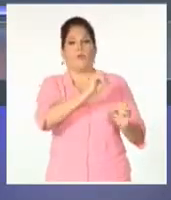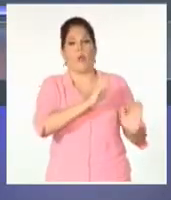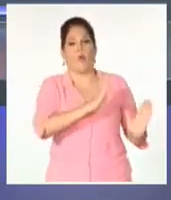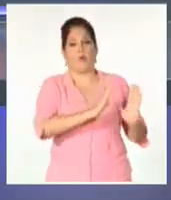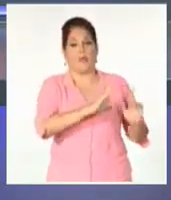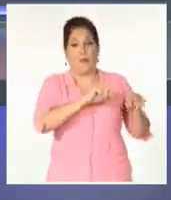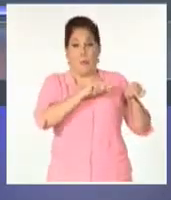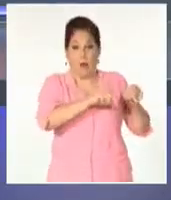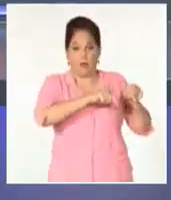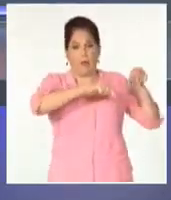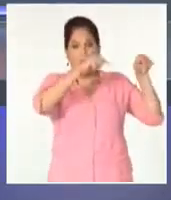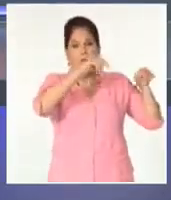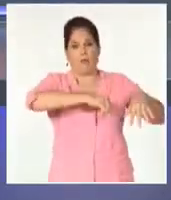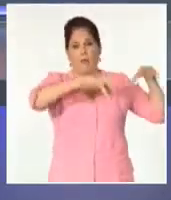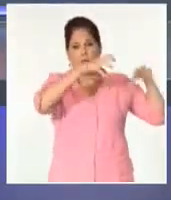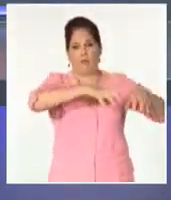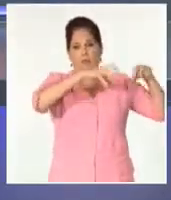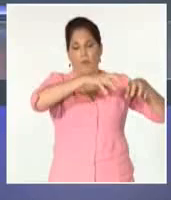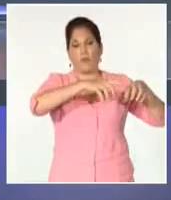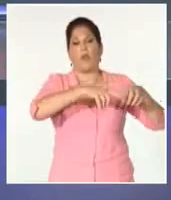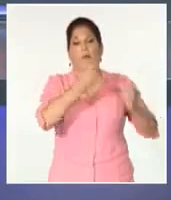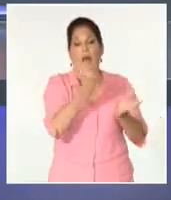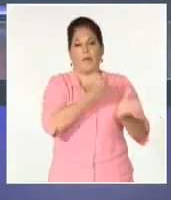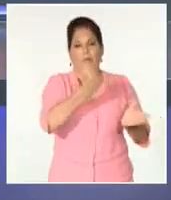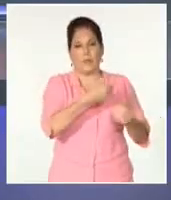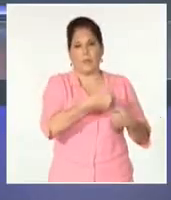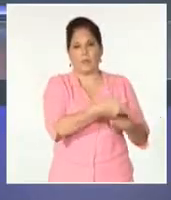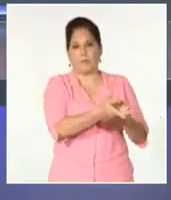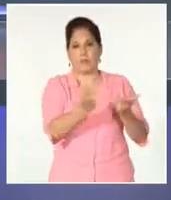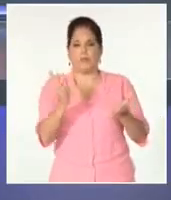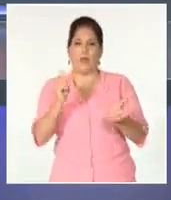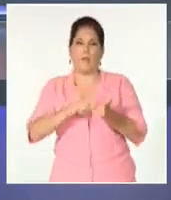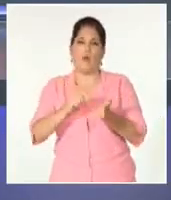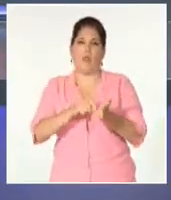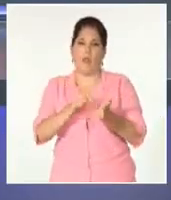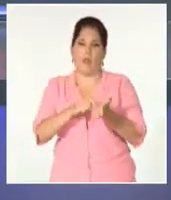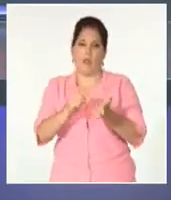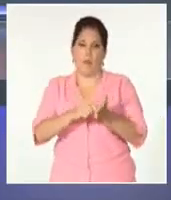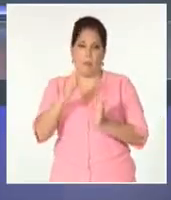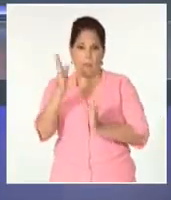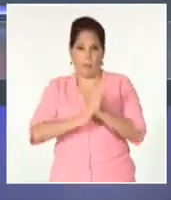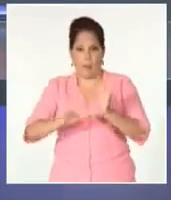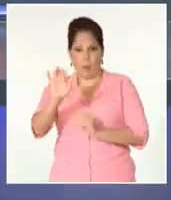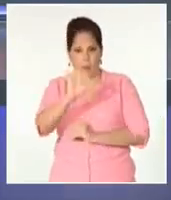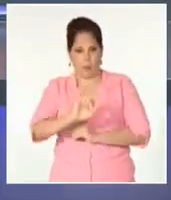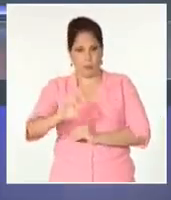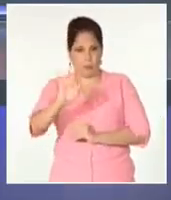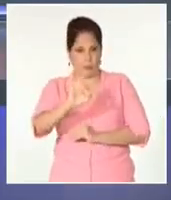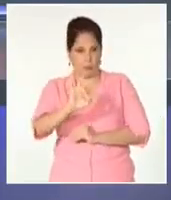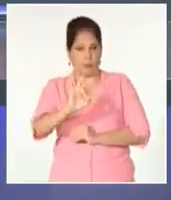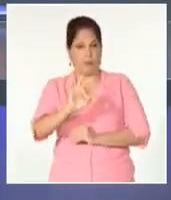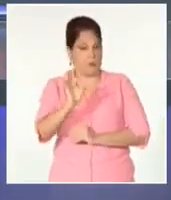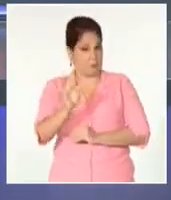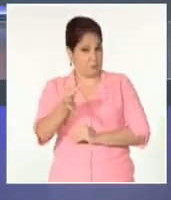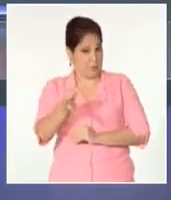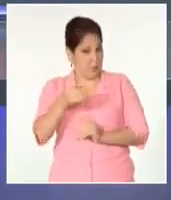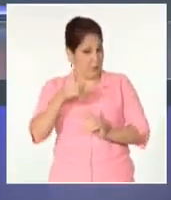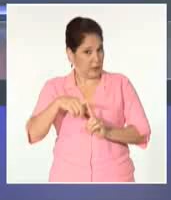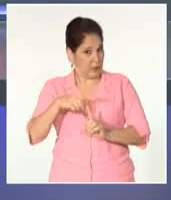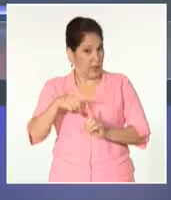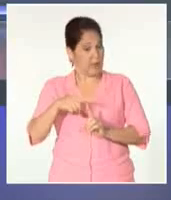lluvias, para garantizar la distribución de la canasta familiar normada correspondiente al mes de octubre. Así es, Giselle. Una tarea